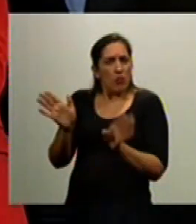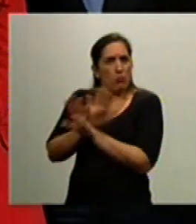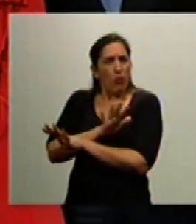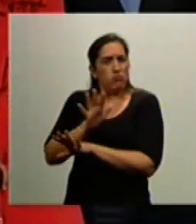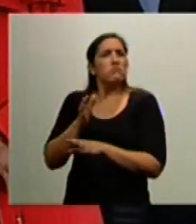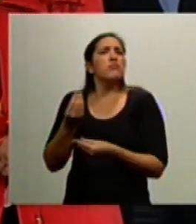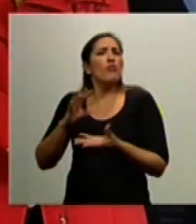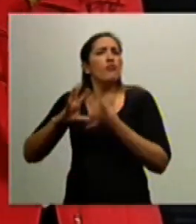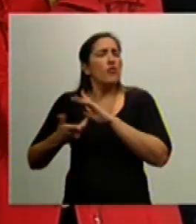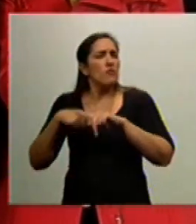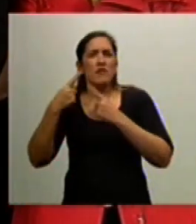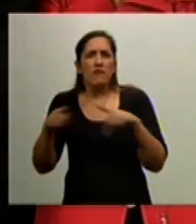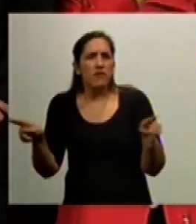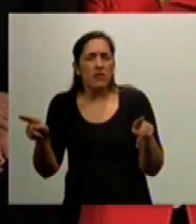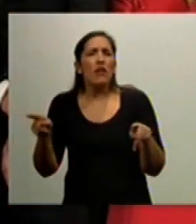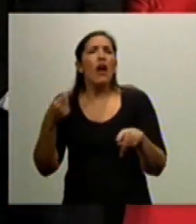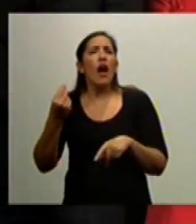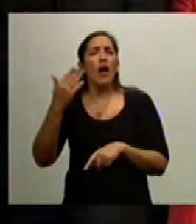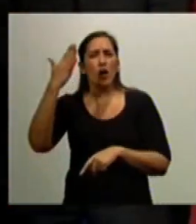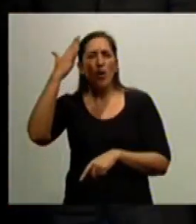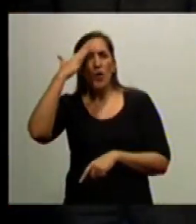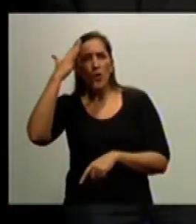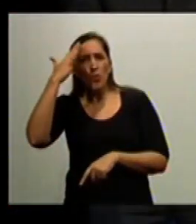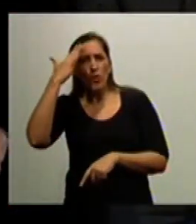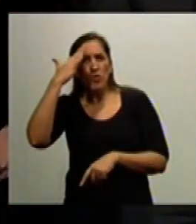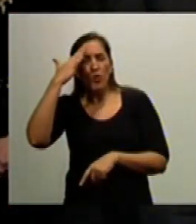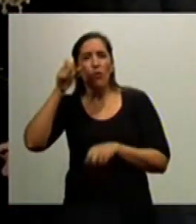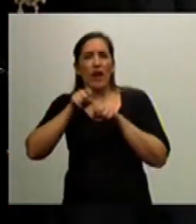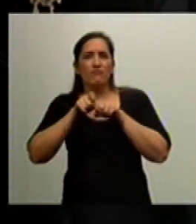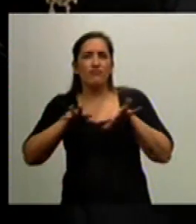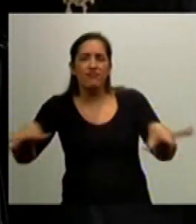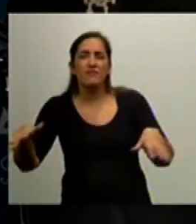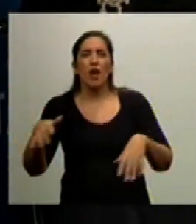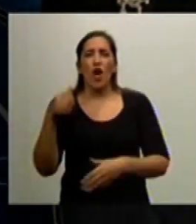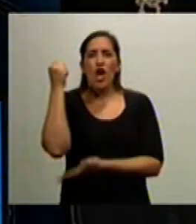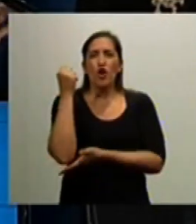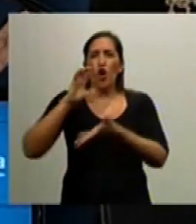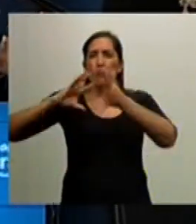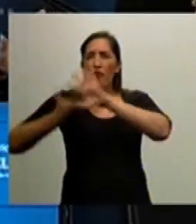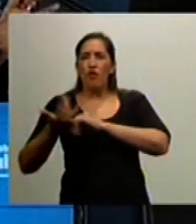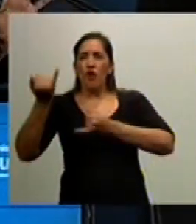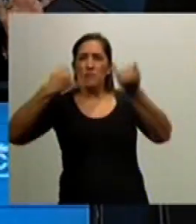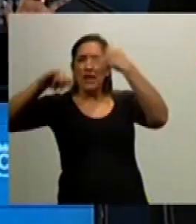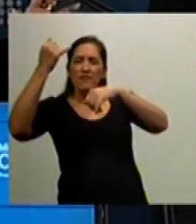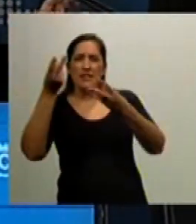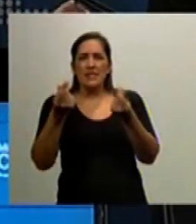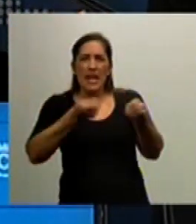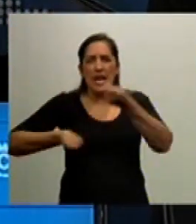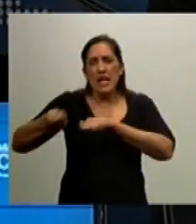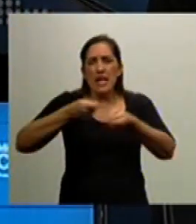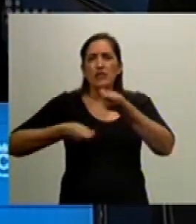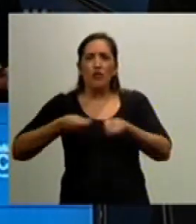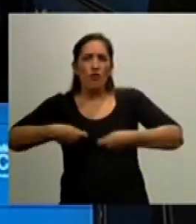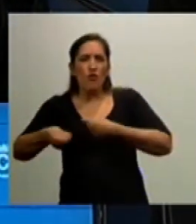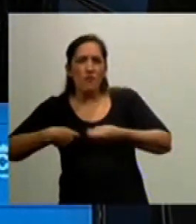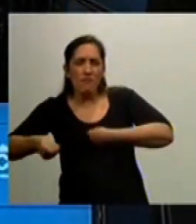Tienen que ver con la cultura, tienen que ver con la economía, tienen que ver con las finanzas, tienen que ver con el